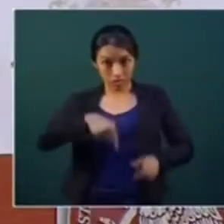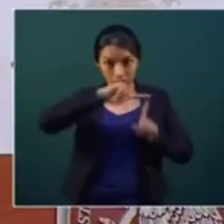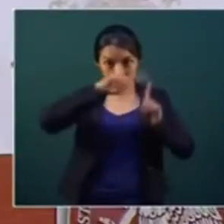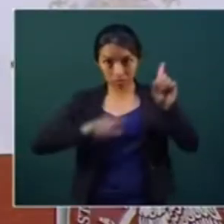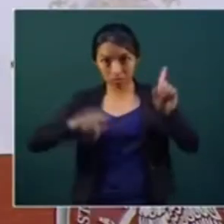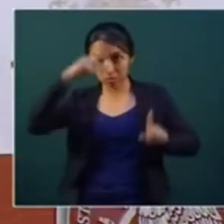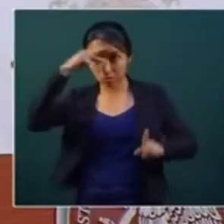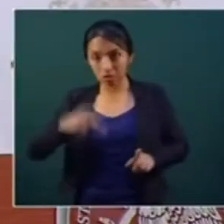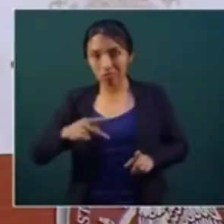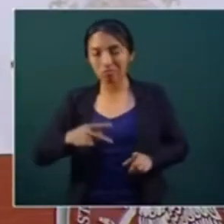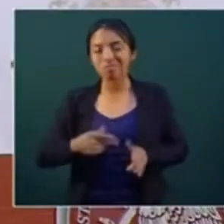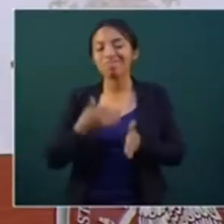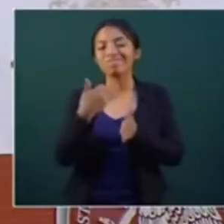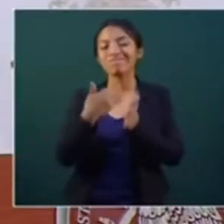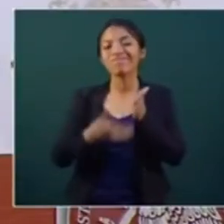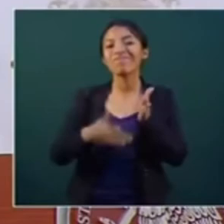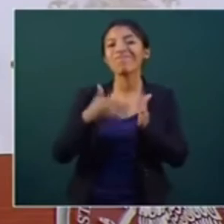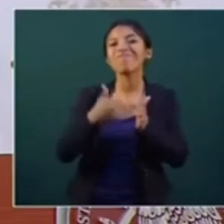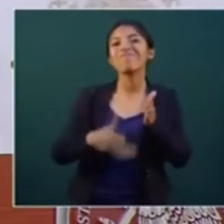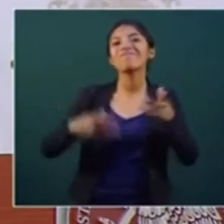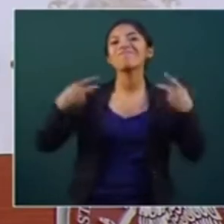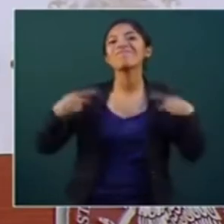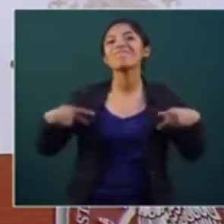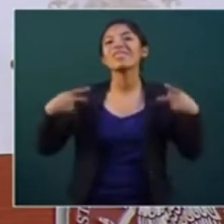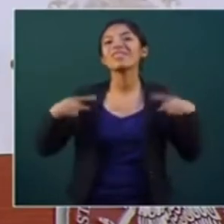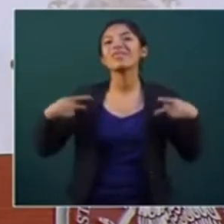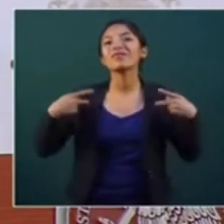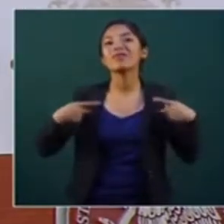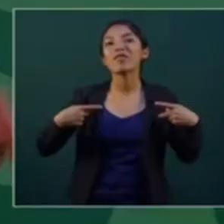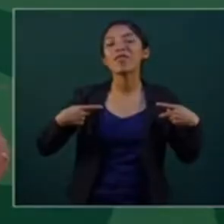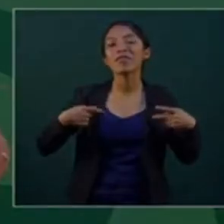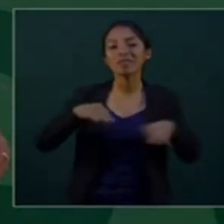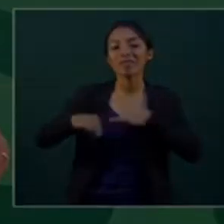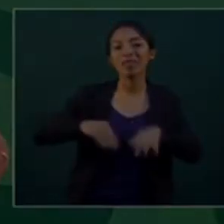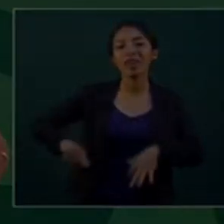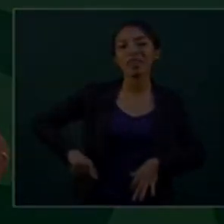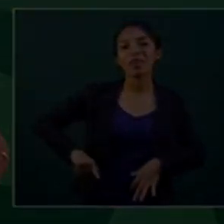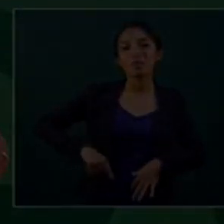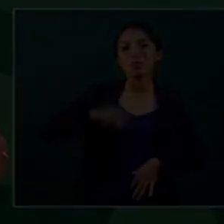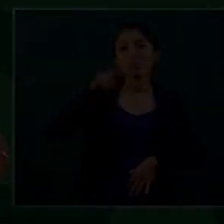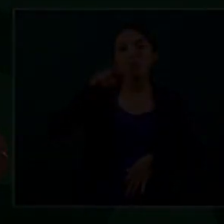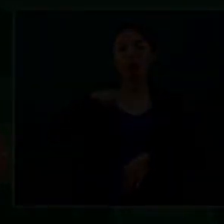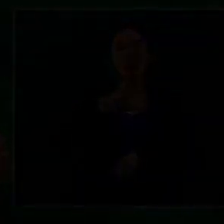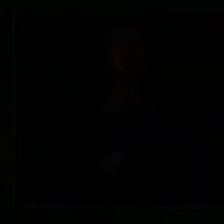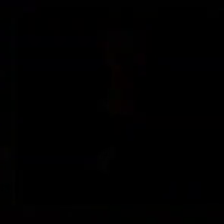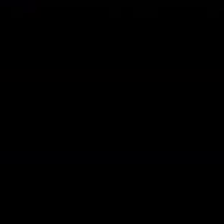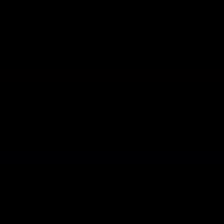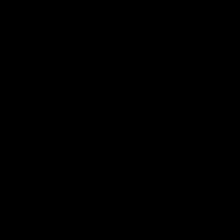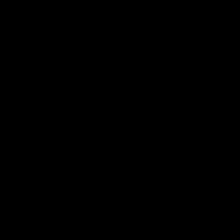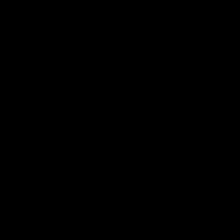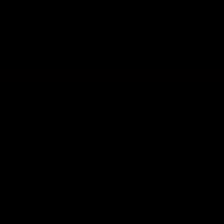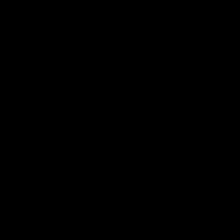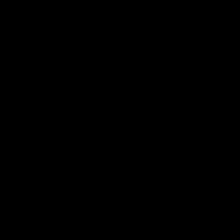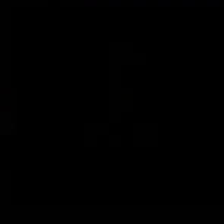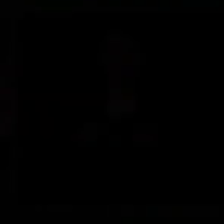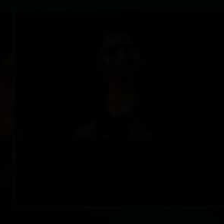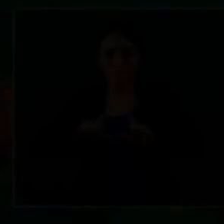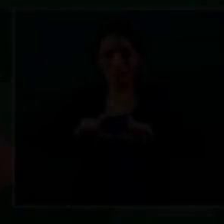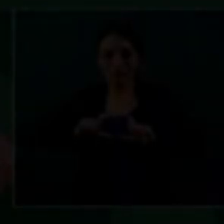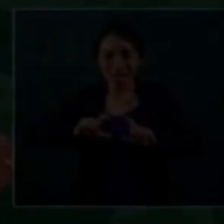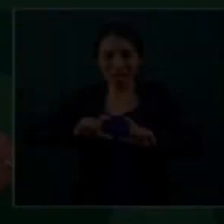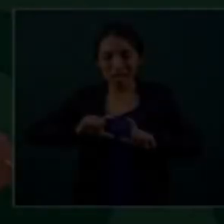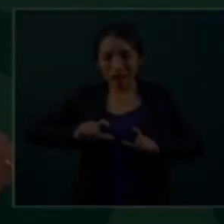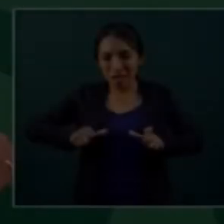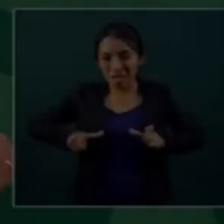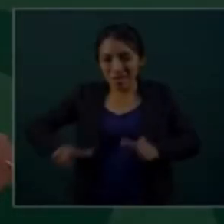carece de servidores públicos honestos. Por eso tenemos este problema de una alta corrupción. La